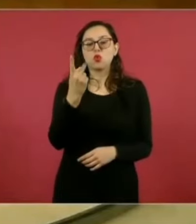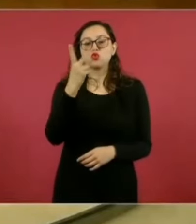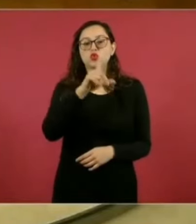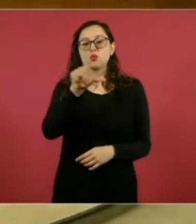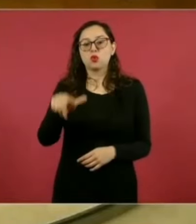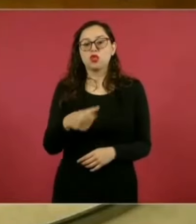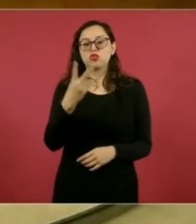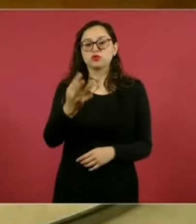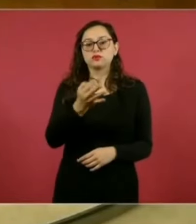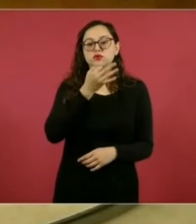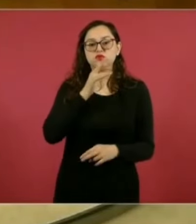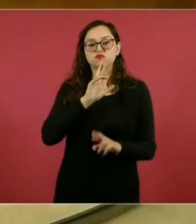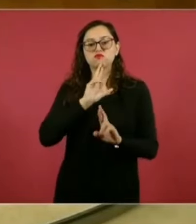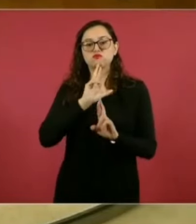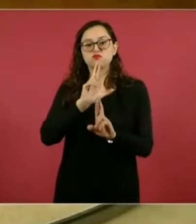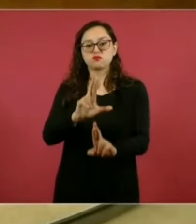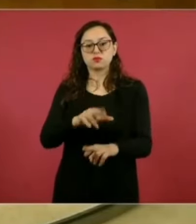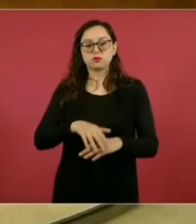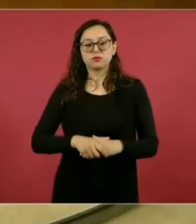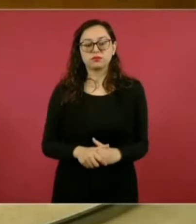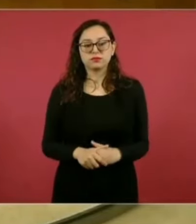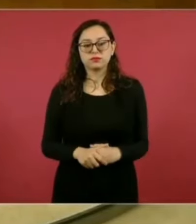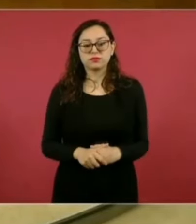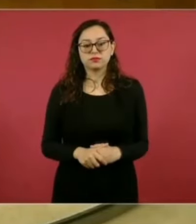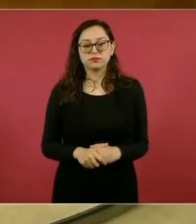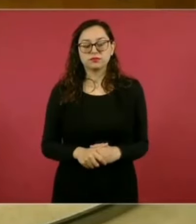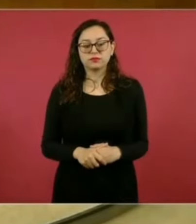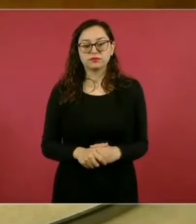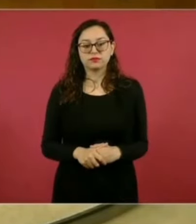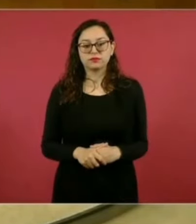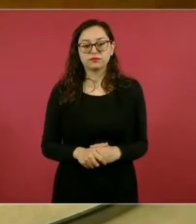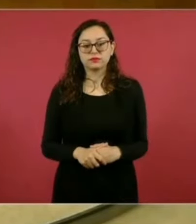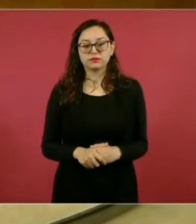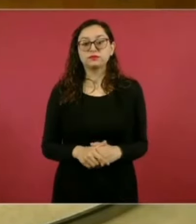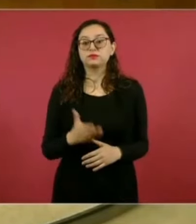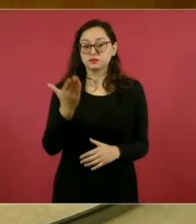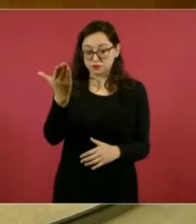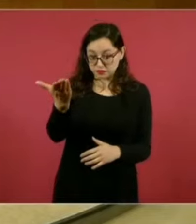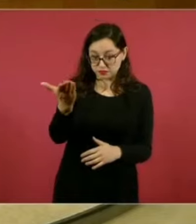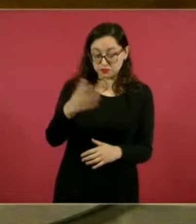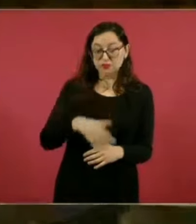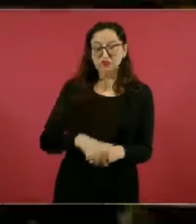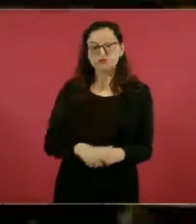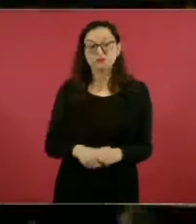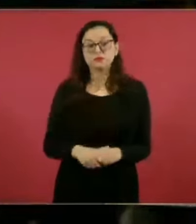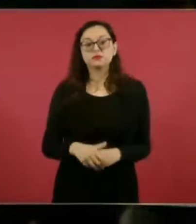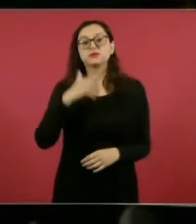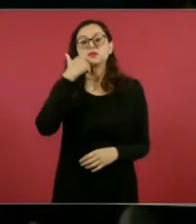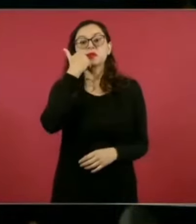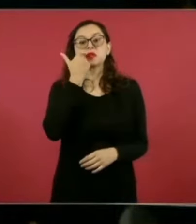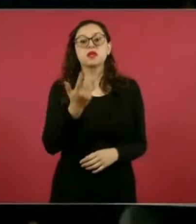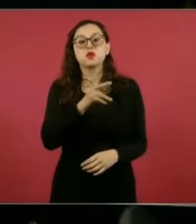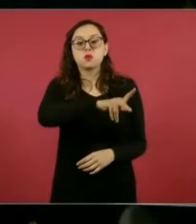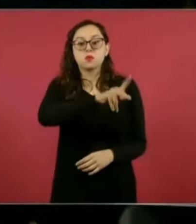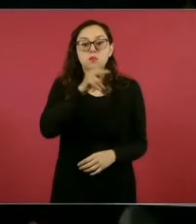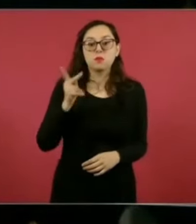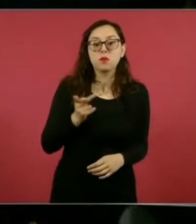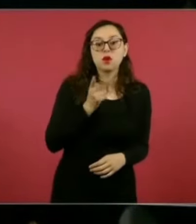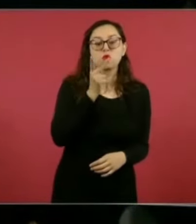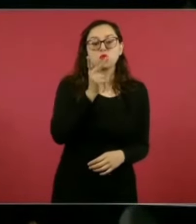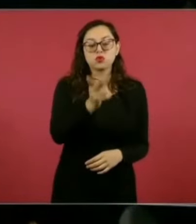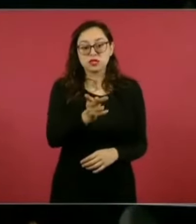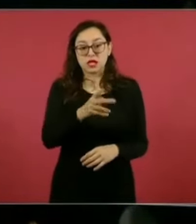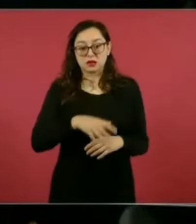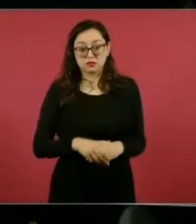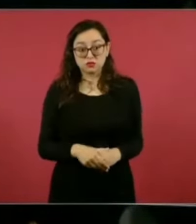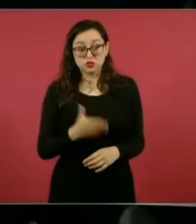El país bien vale una pregunta, Senador Cortés. Quiero preguntarle y en su